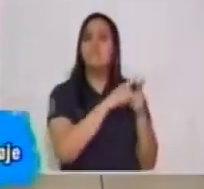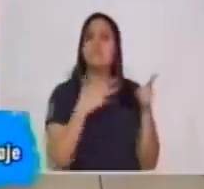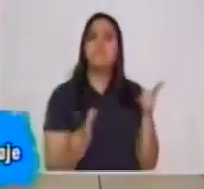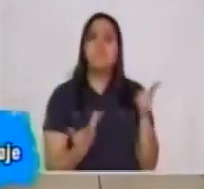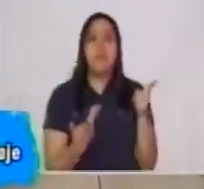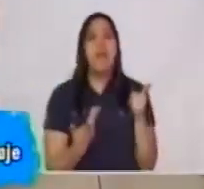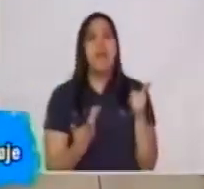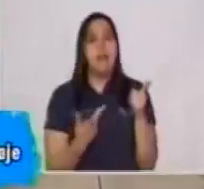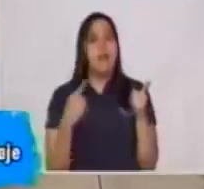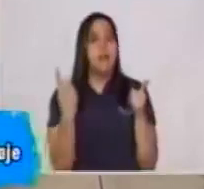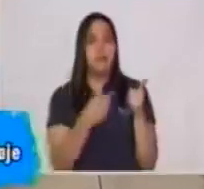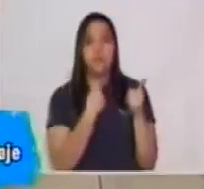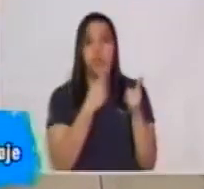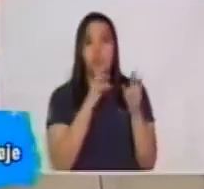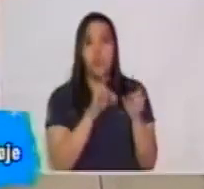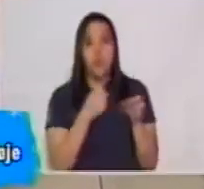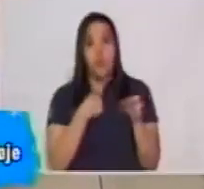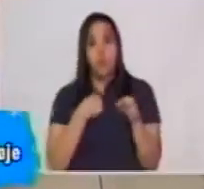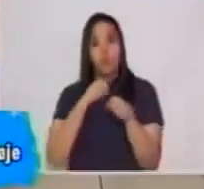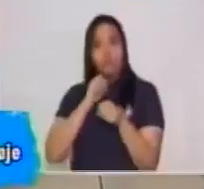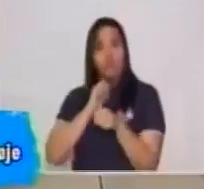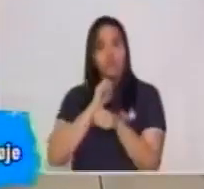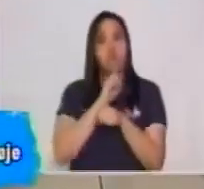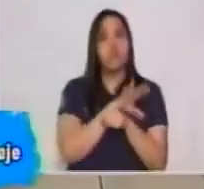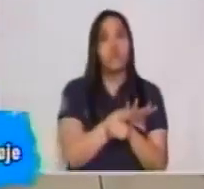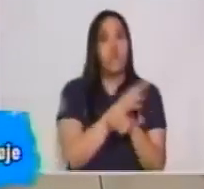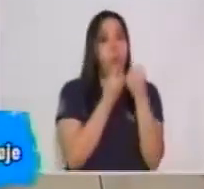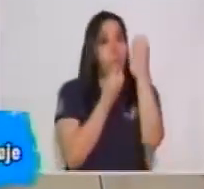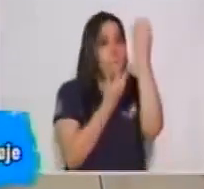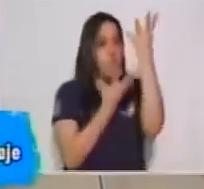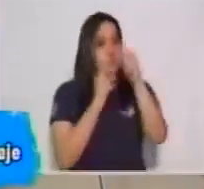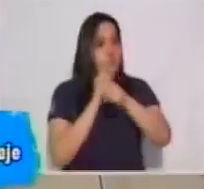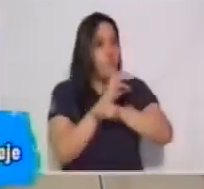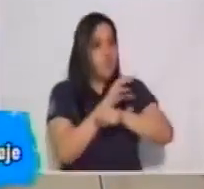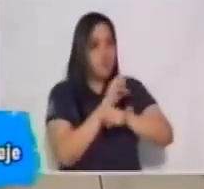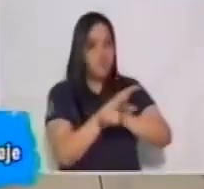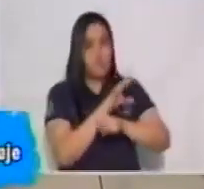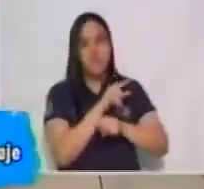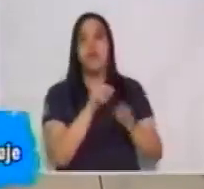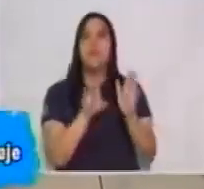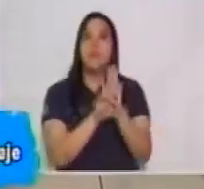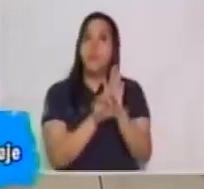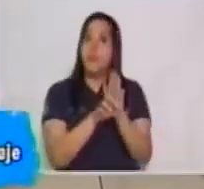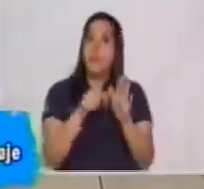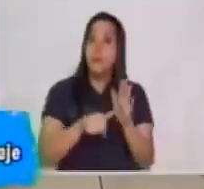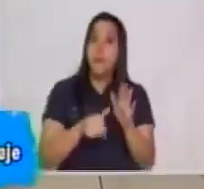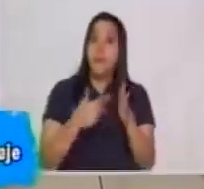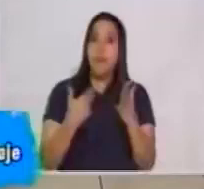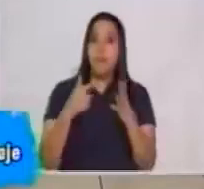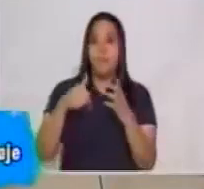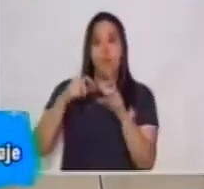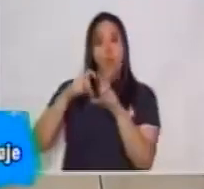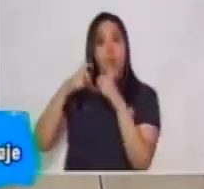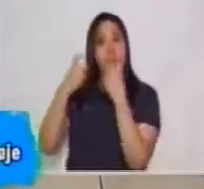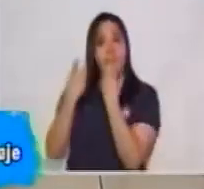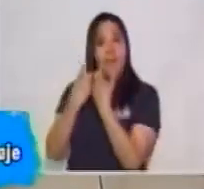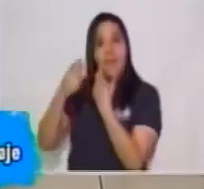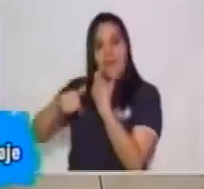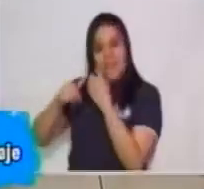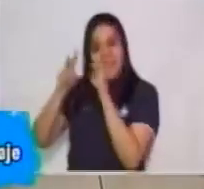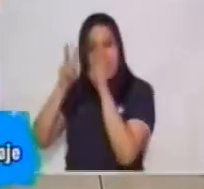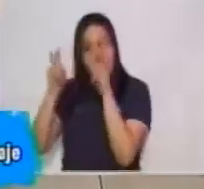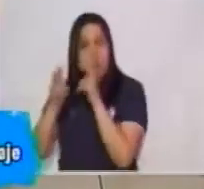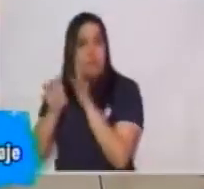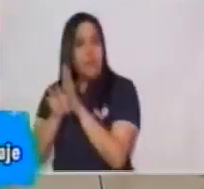Es aquel que envía el mensaje. Y en este caso, pongamos por ejemplo esta clase o este tema que estamos